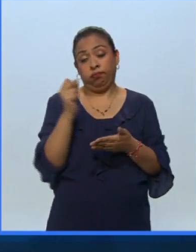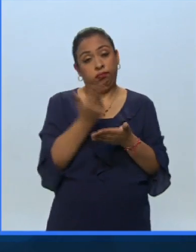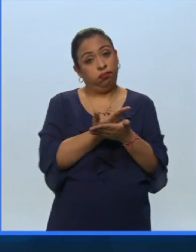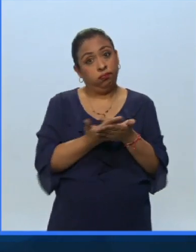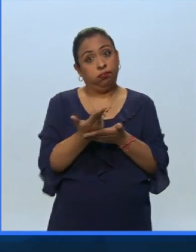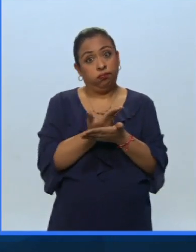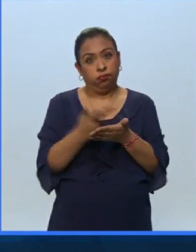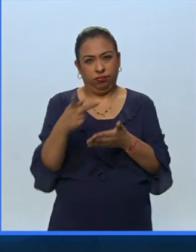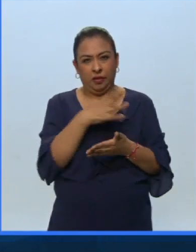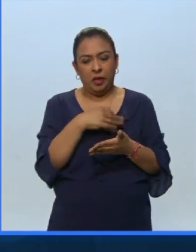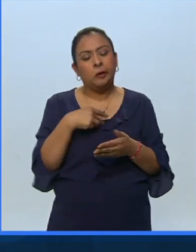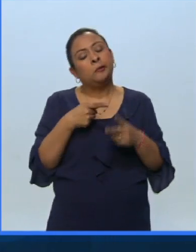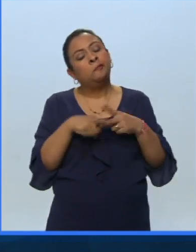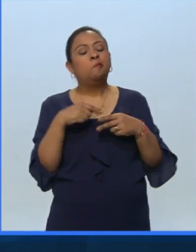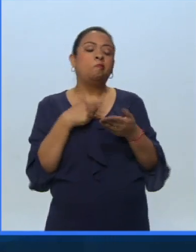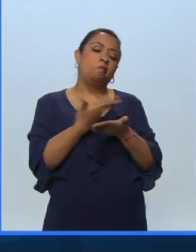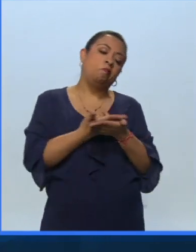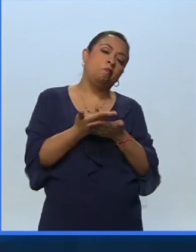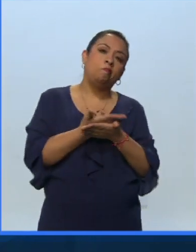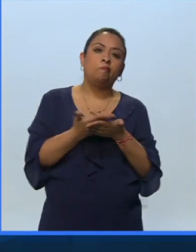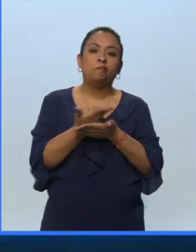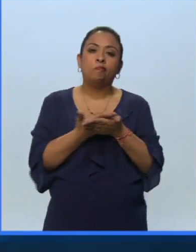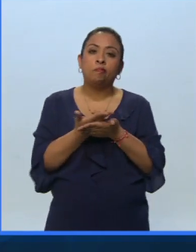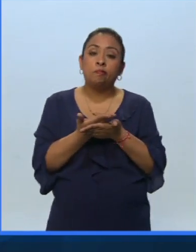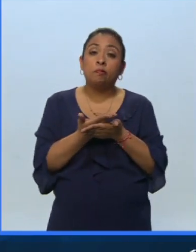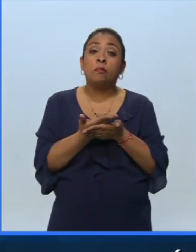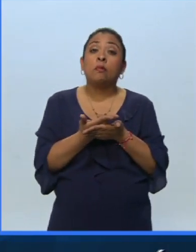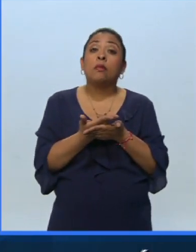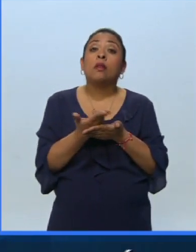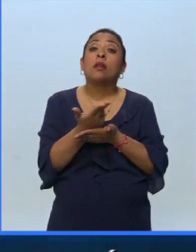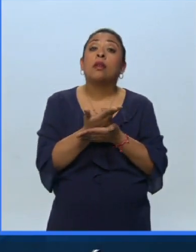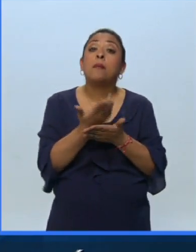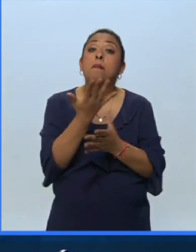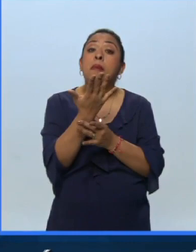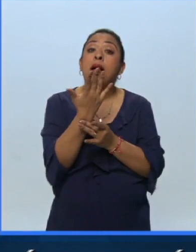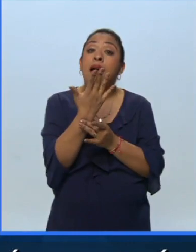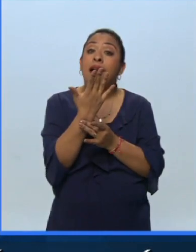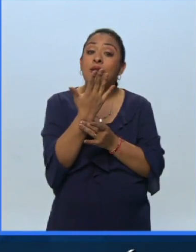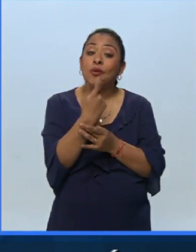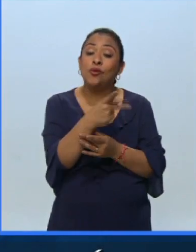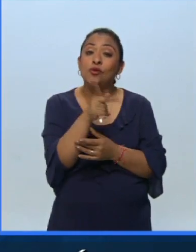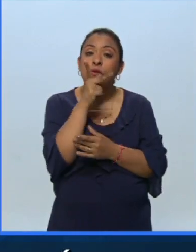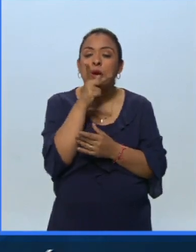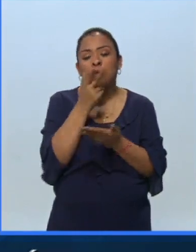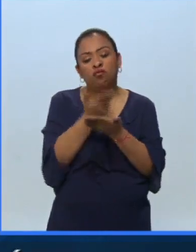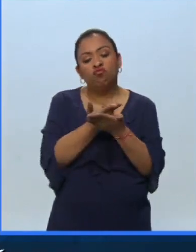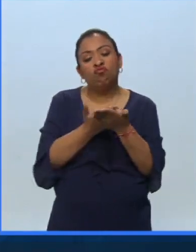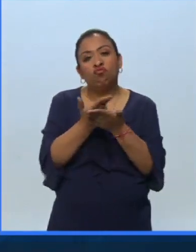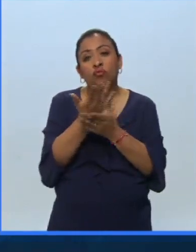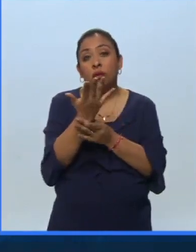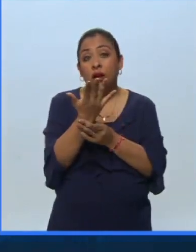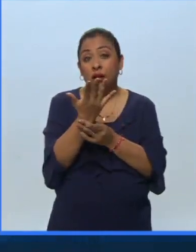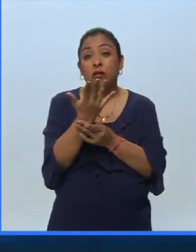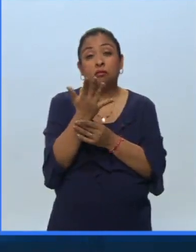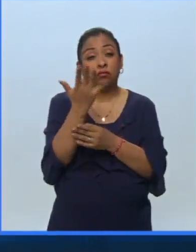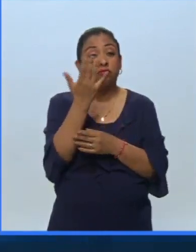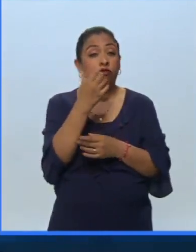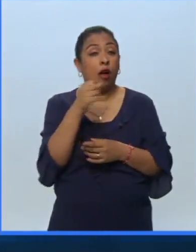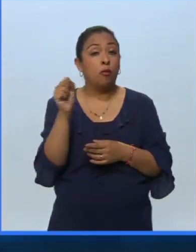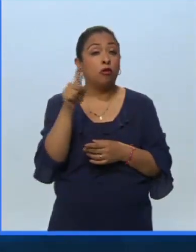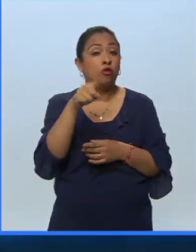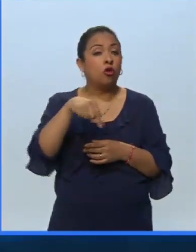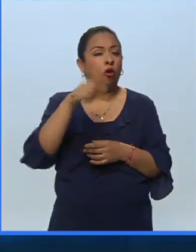y empieza a dibujar y dibujaba nada más la mano de su padre es un dibujo muy famoso